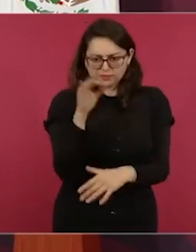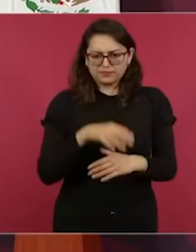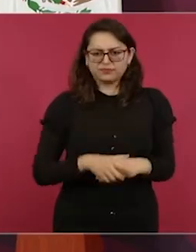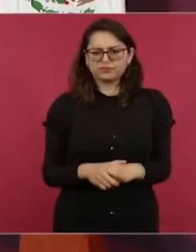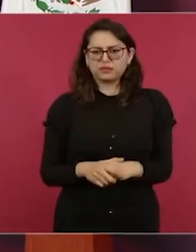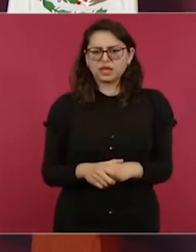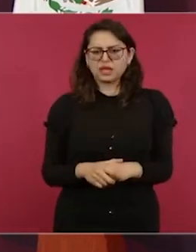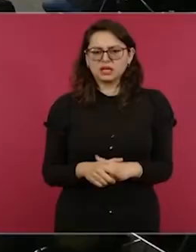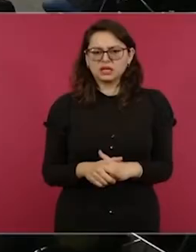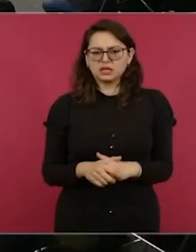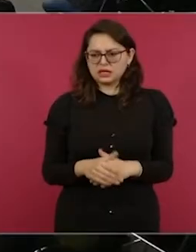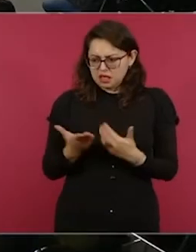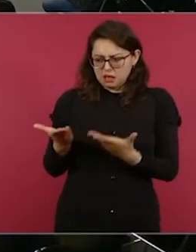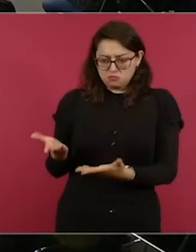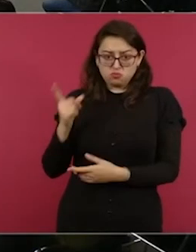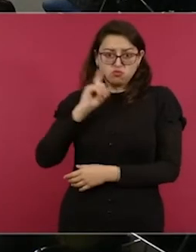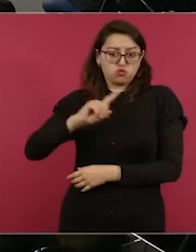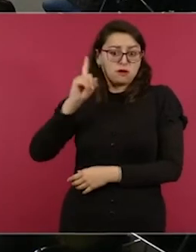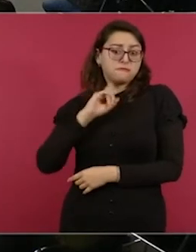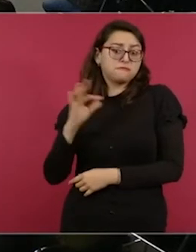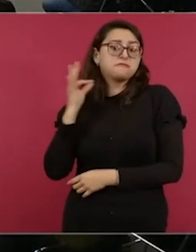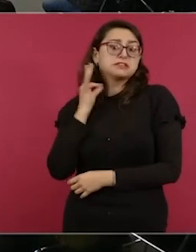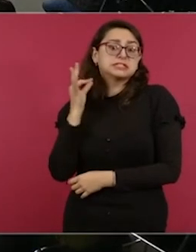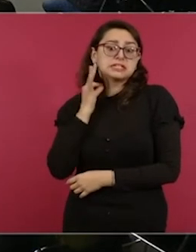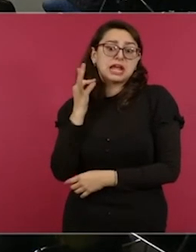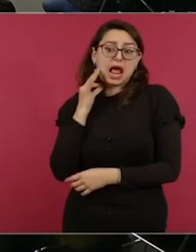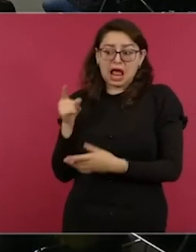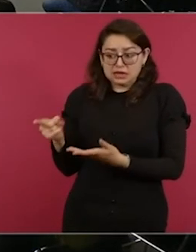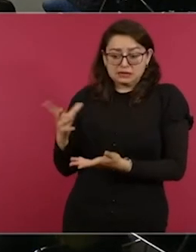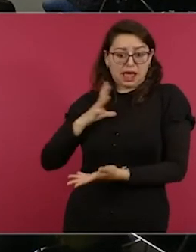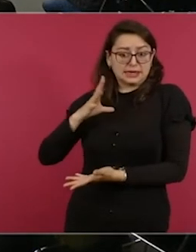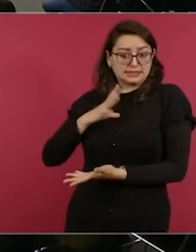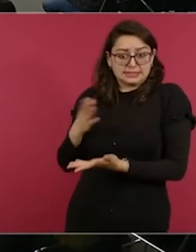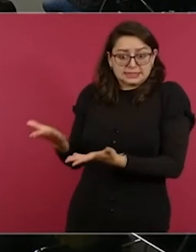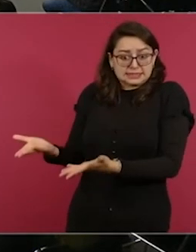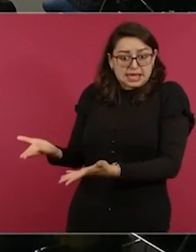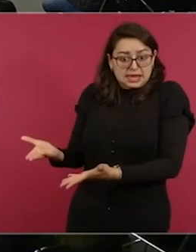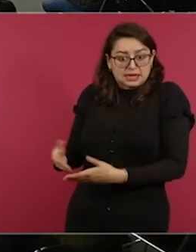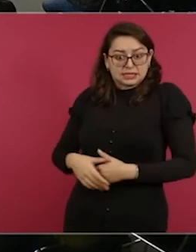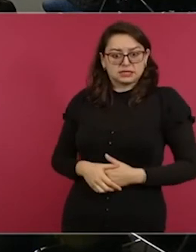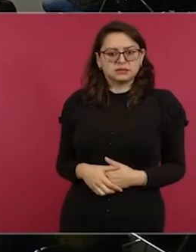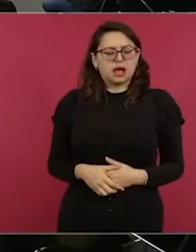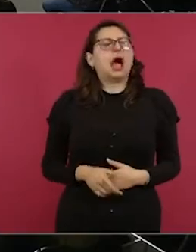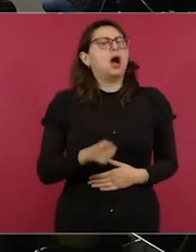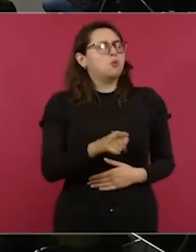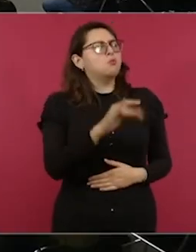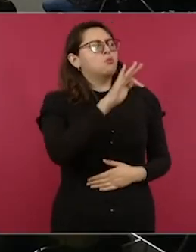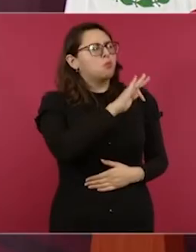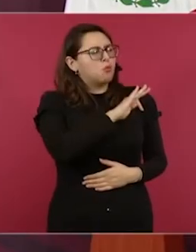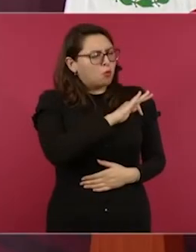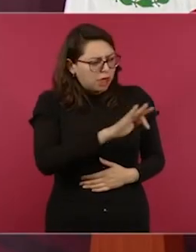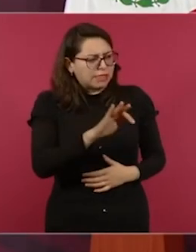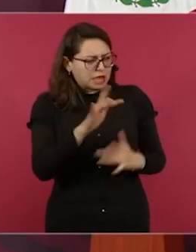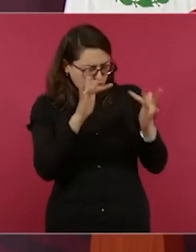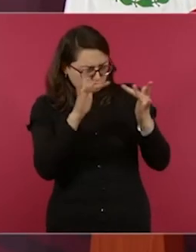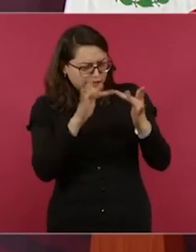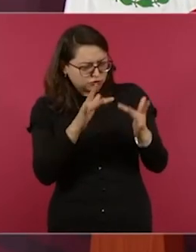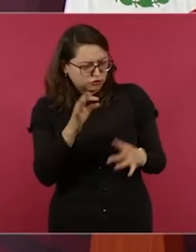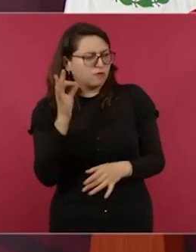¿por qué no nos explica más la fiscal?